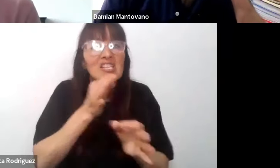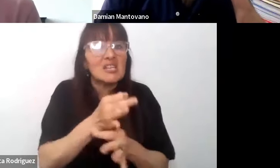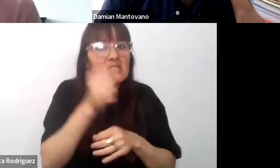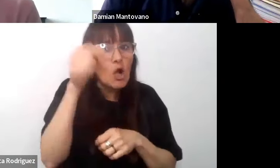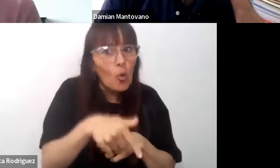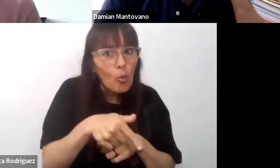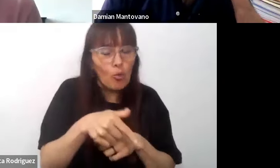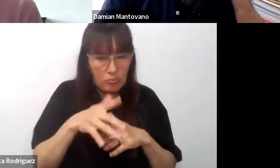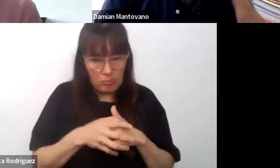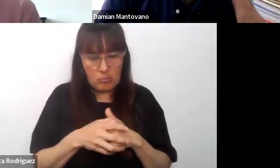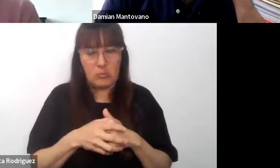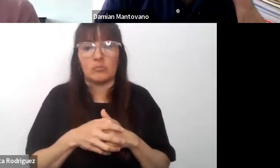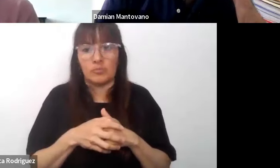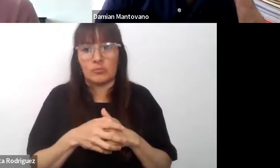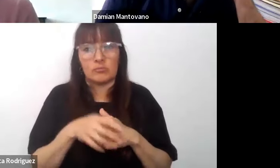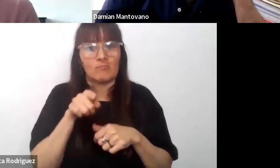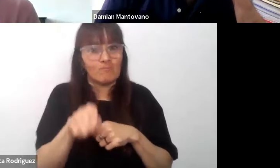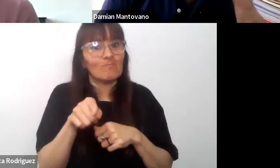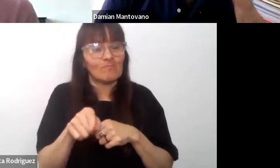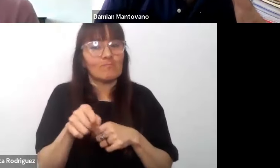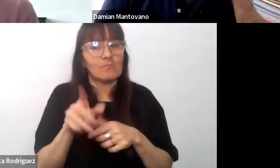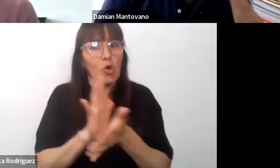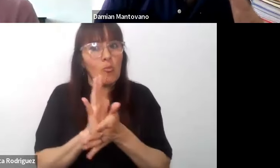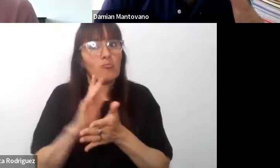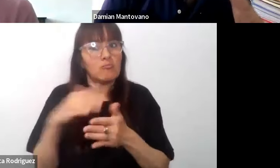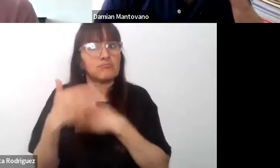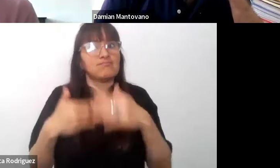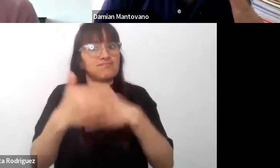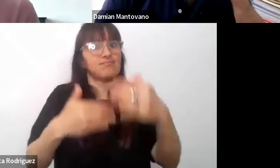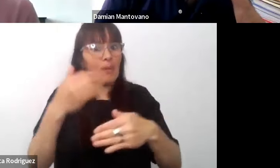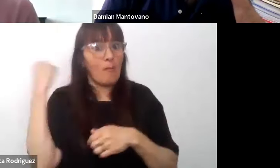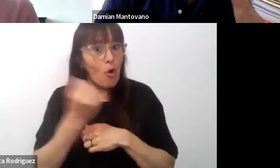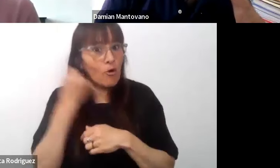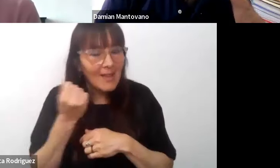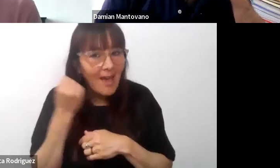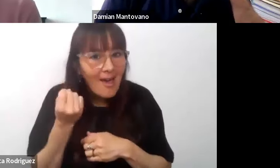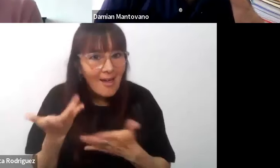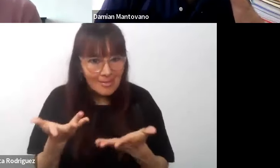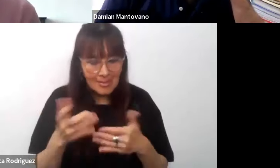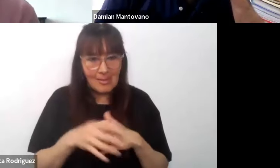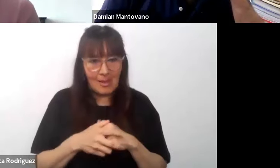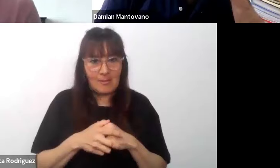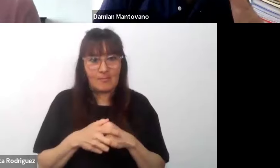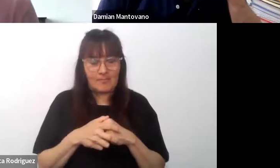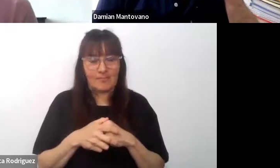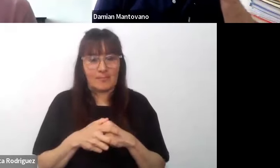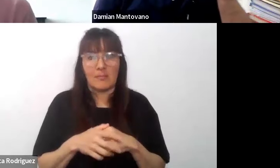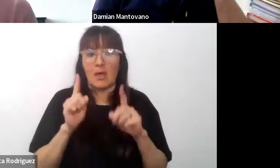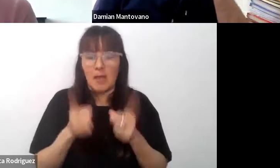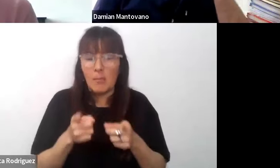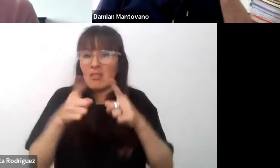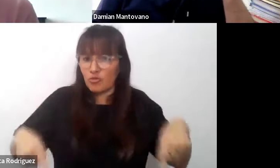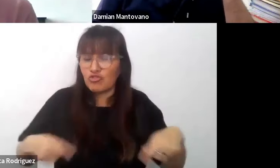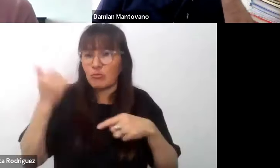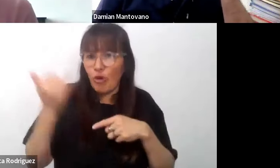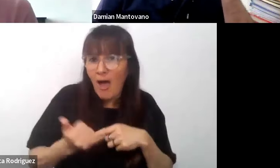y eso es un avance importante en cuanto a la cantidad se han creado acompañamientos dispositivos